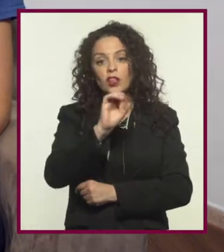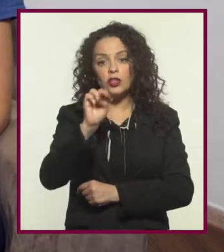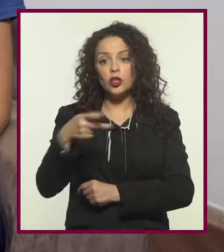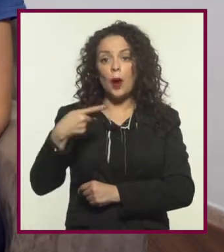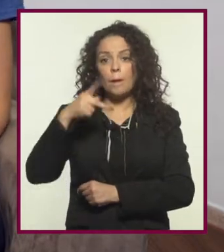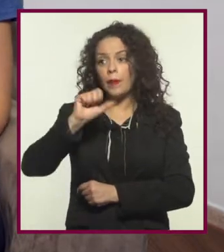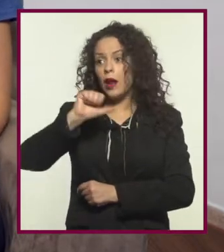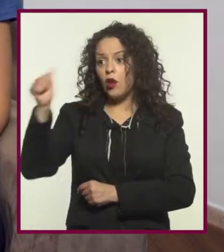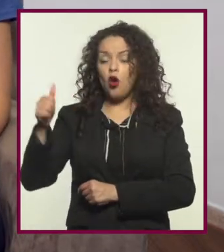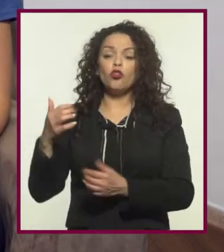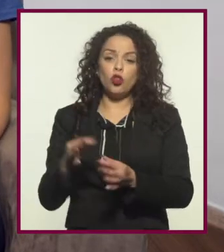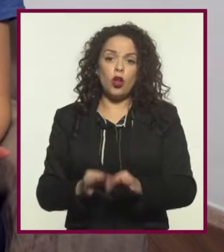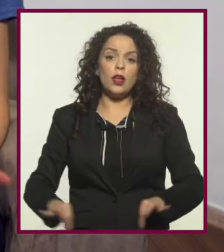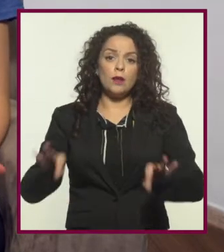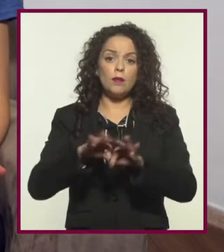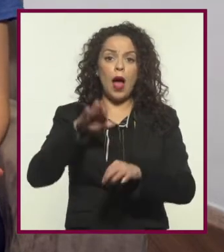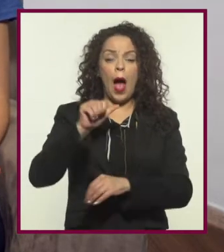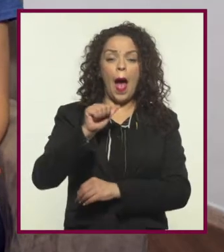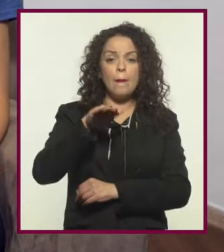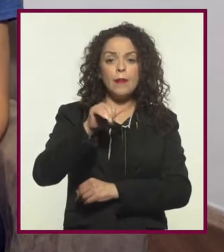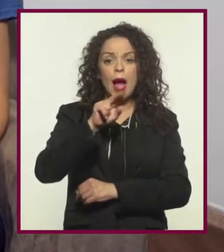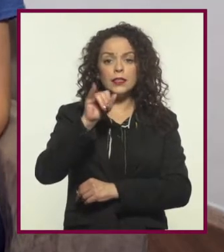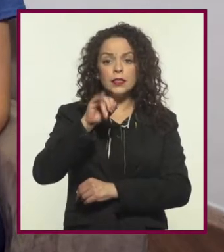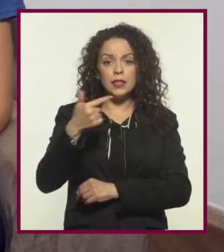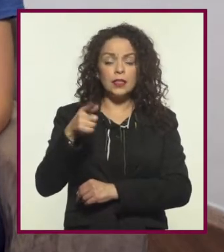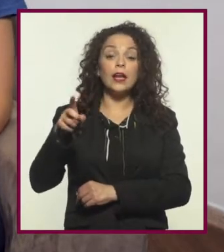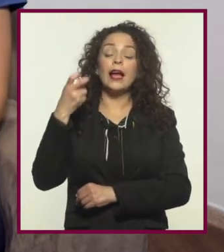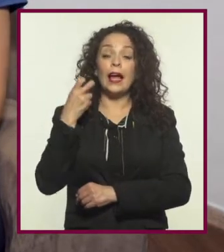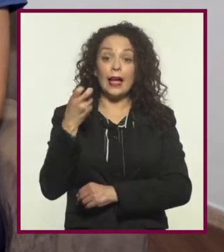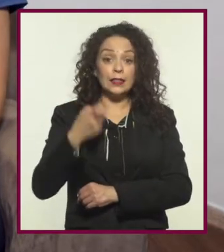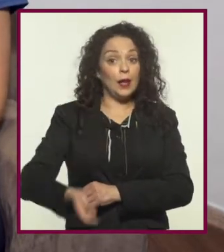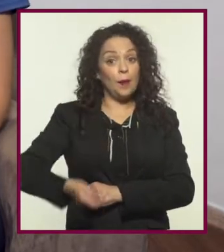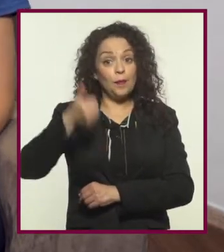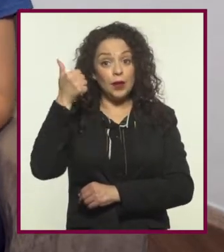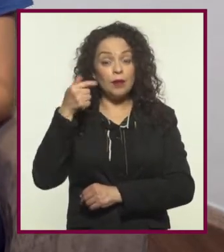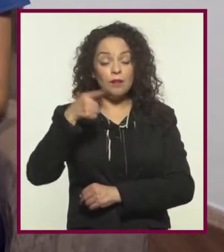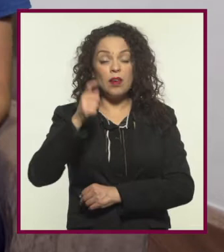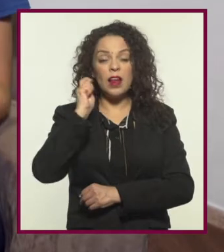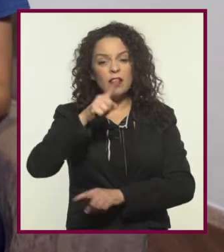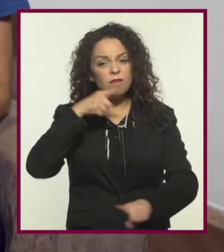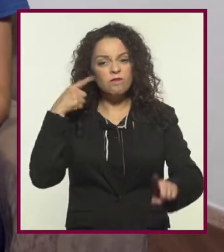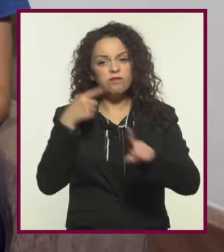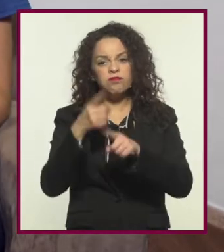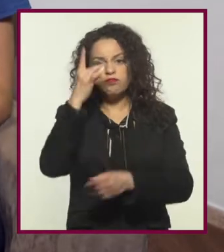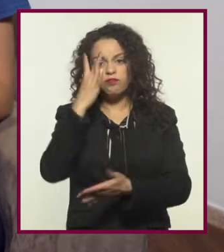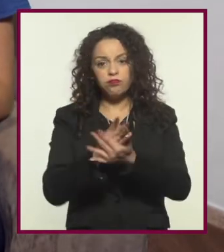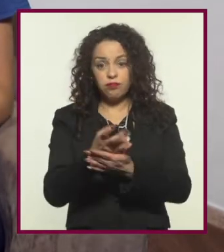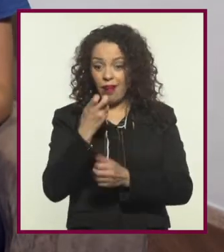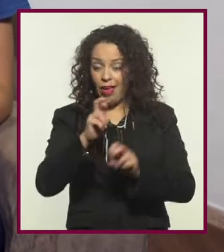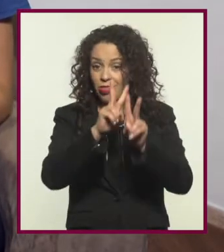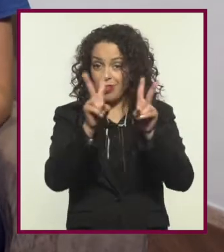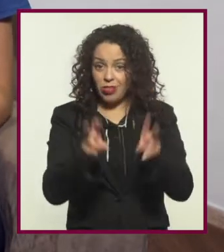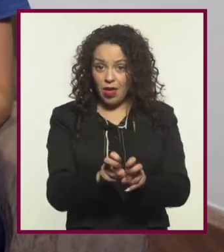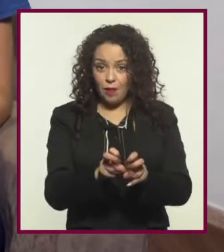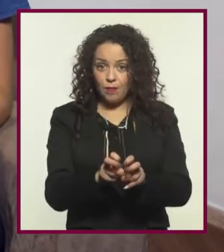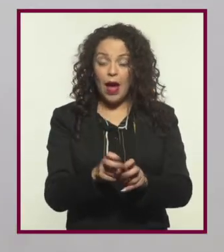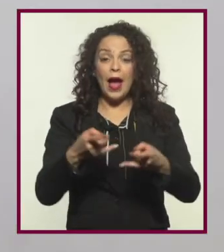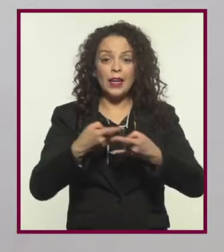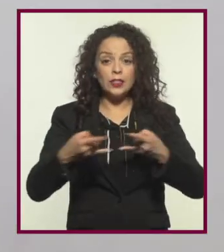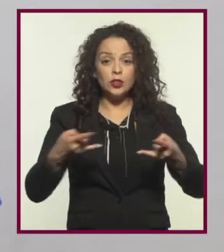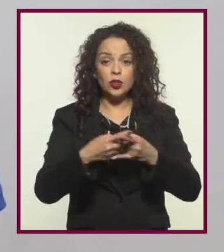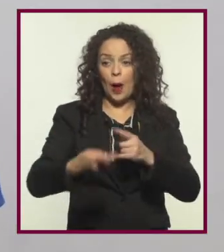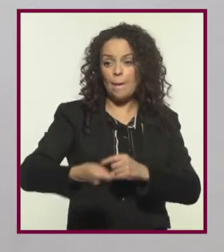precursoras importantes. Amazing Stories fue la que bautizó este género y la primera que se dedicó exclusivamente a él.